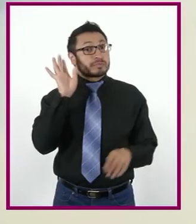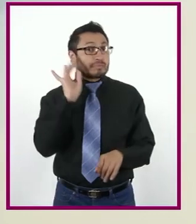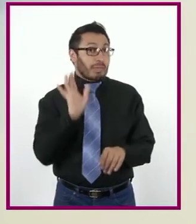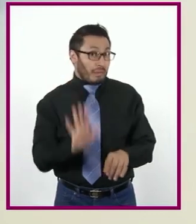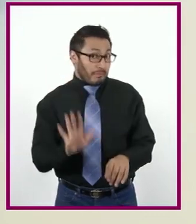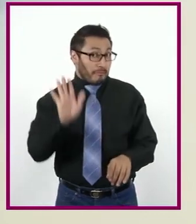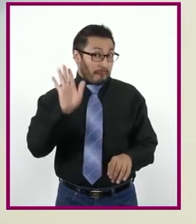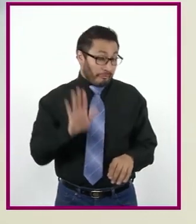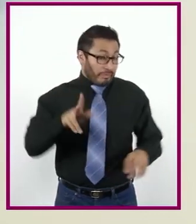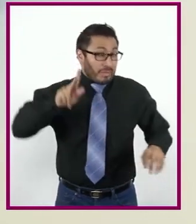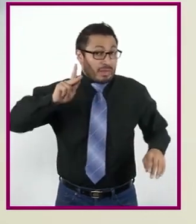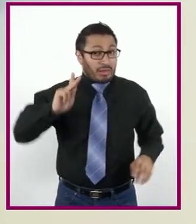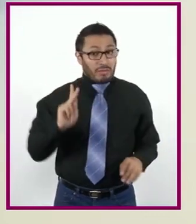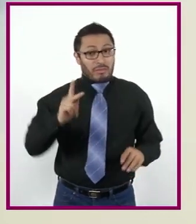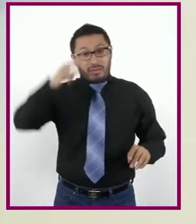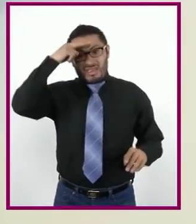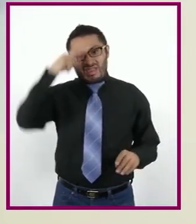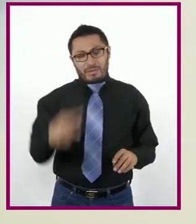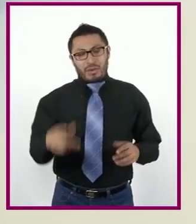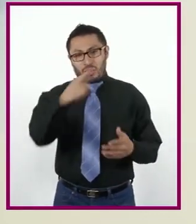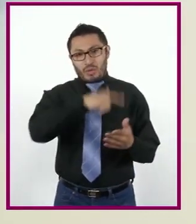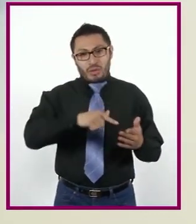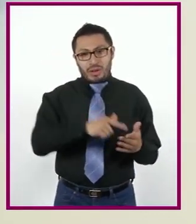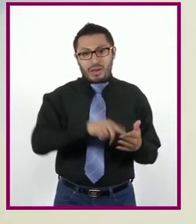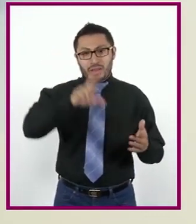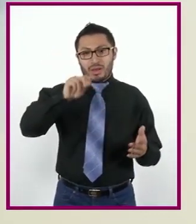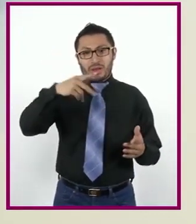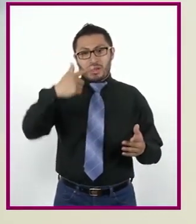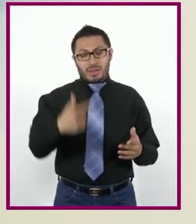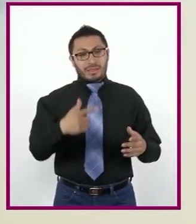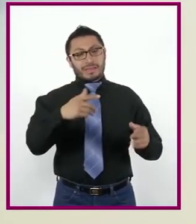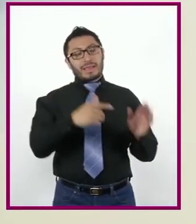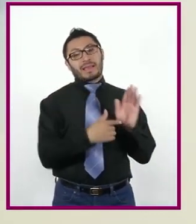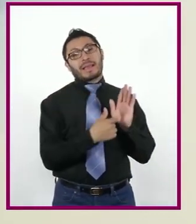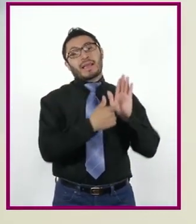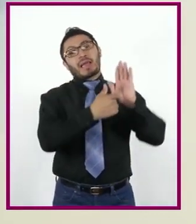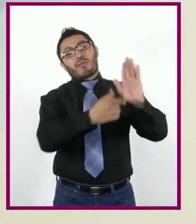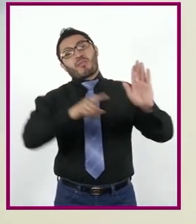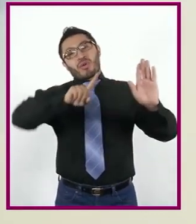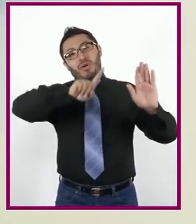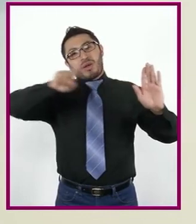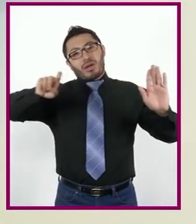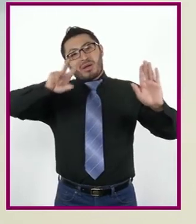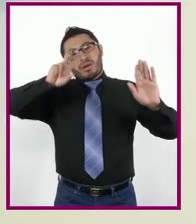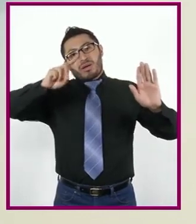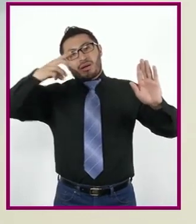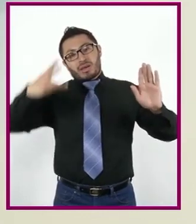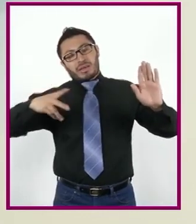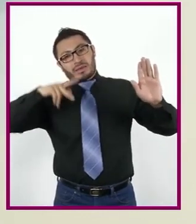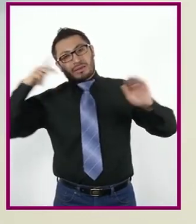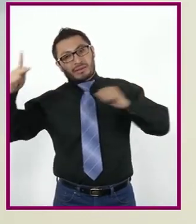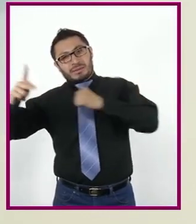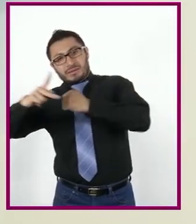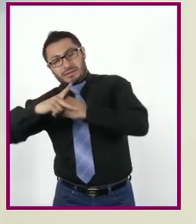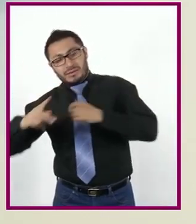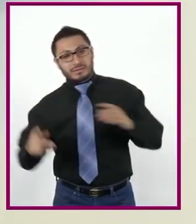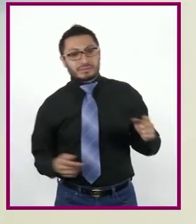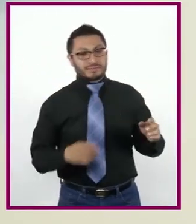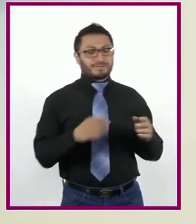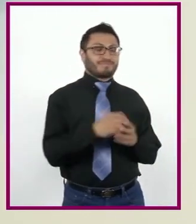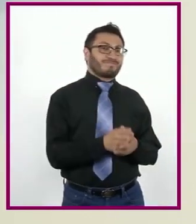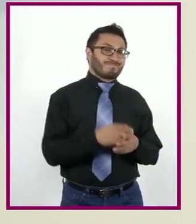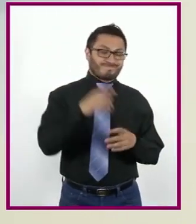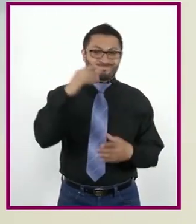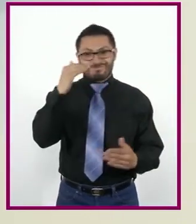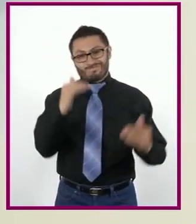pero México ocupa el lugar 87 en una muestra de 133 países en términos de